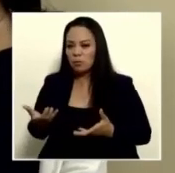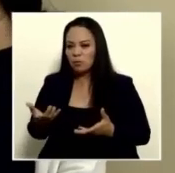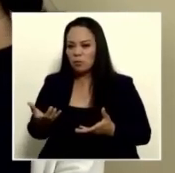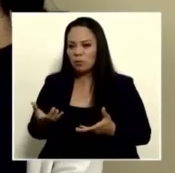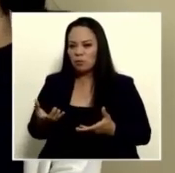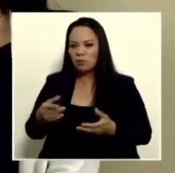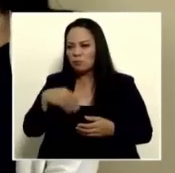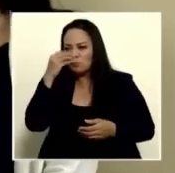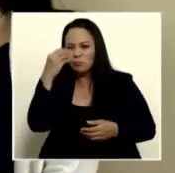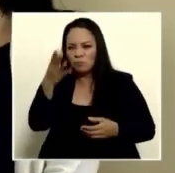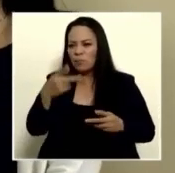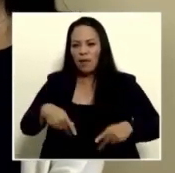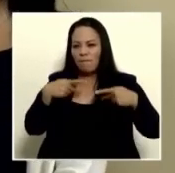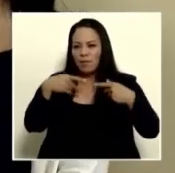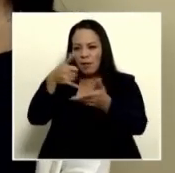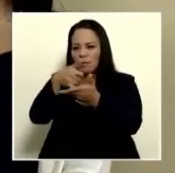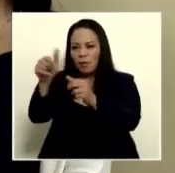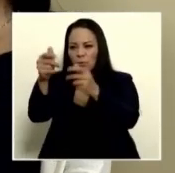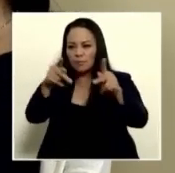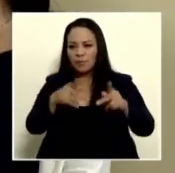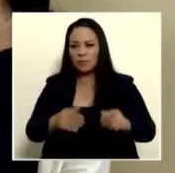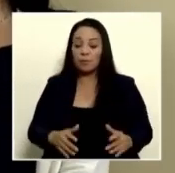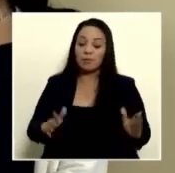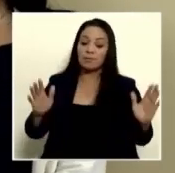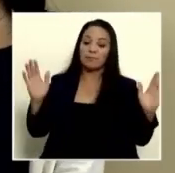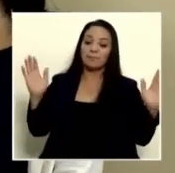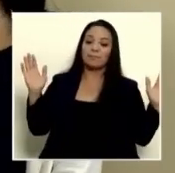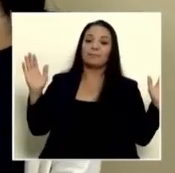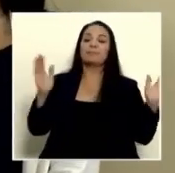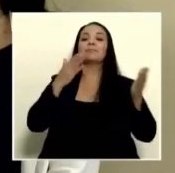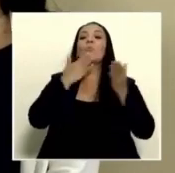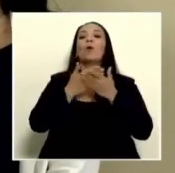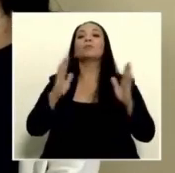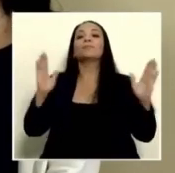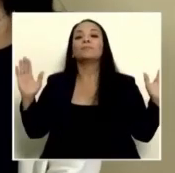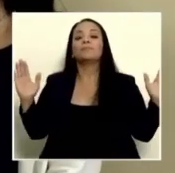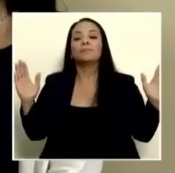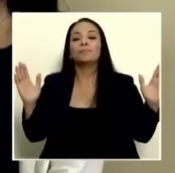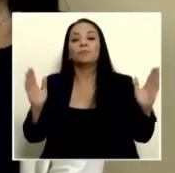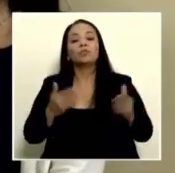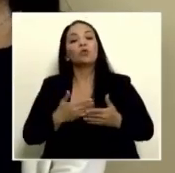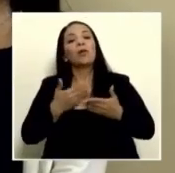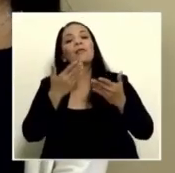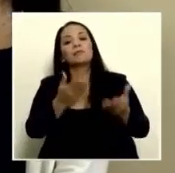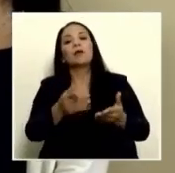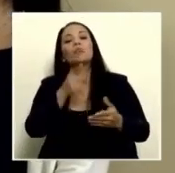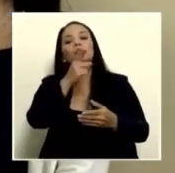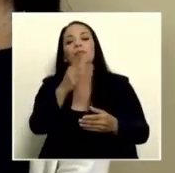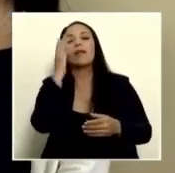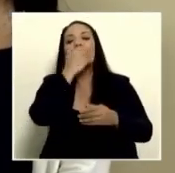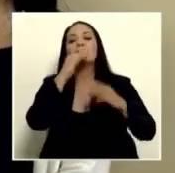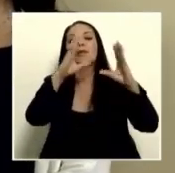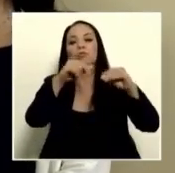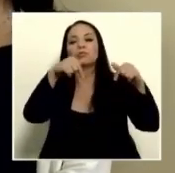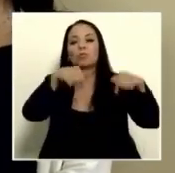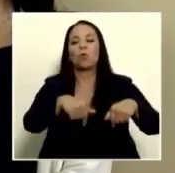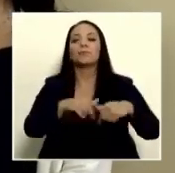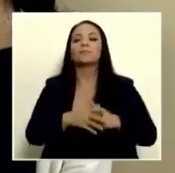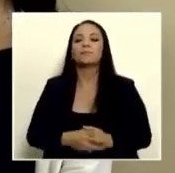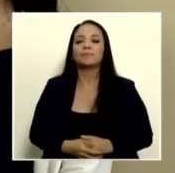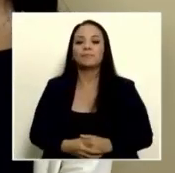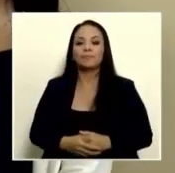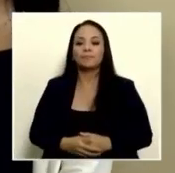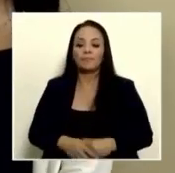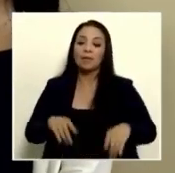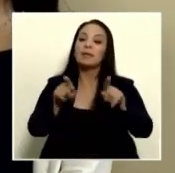vulnerables bueno yo le deseo que pase una linda noche esta noche lo mismo